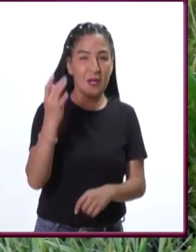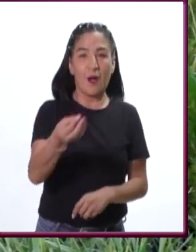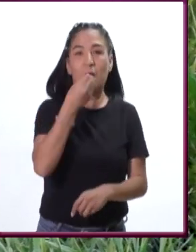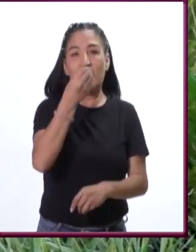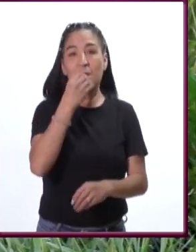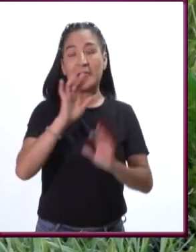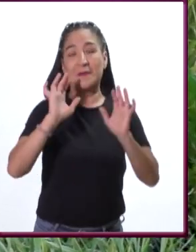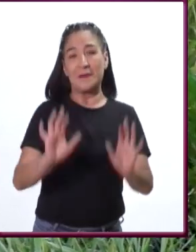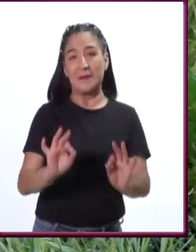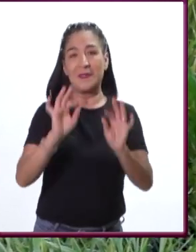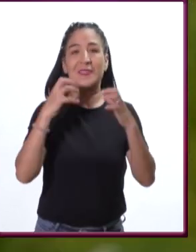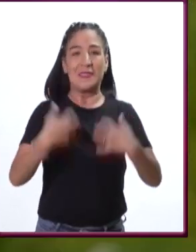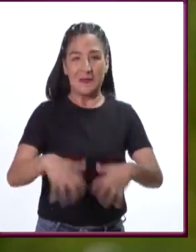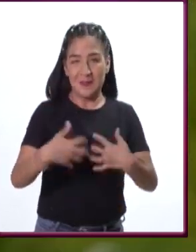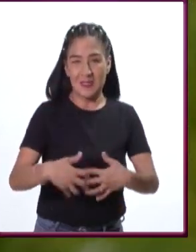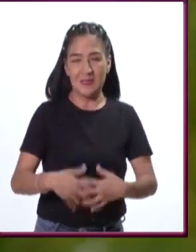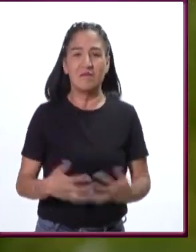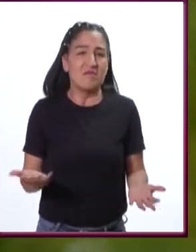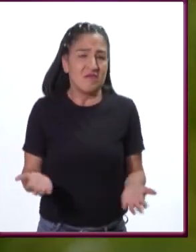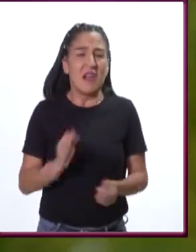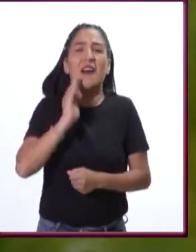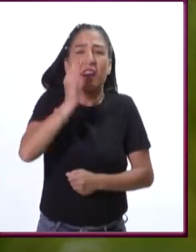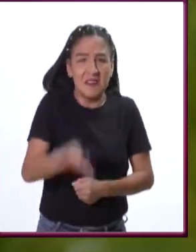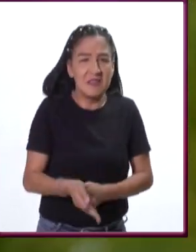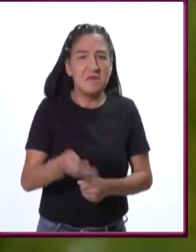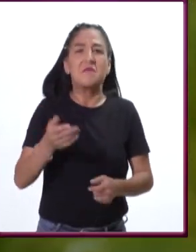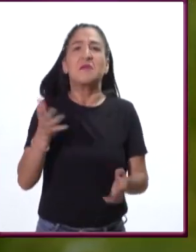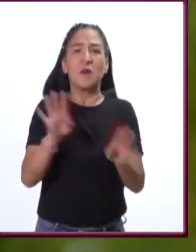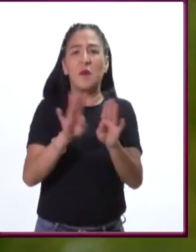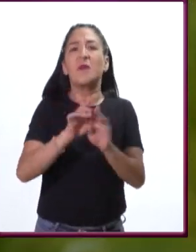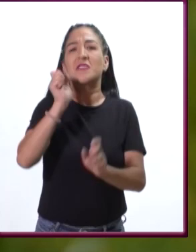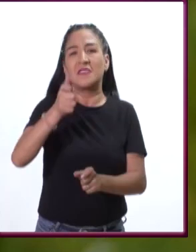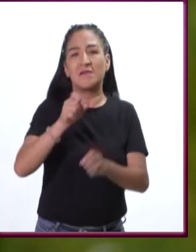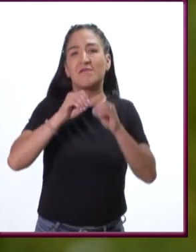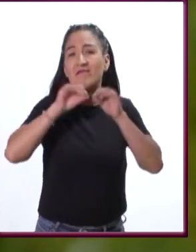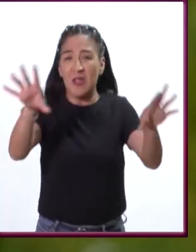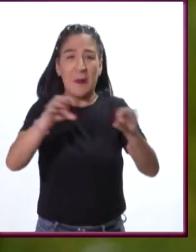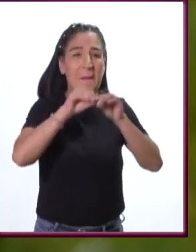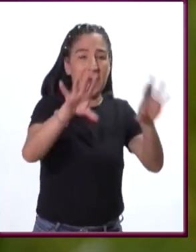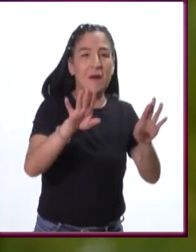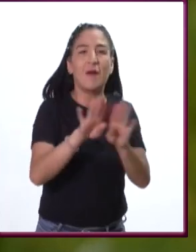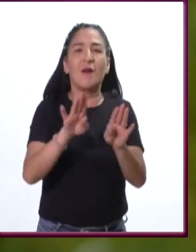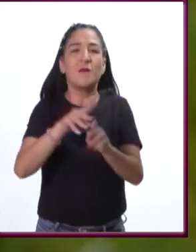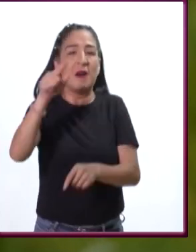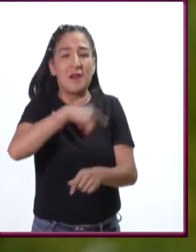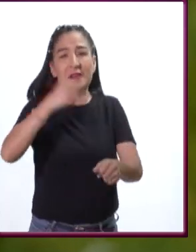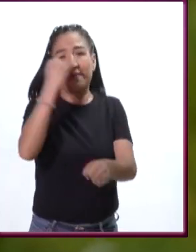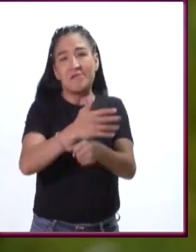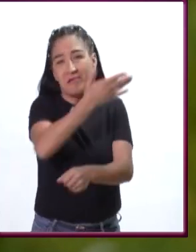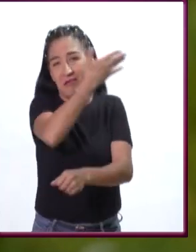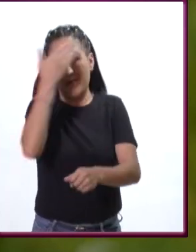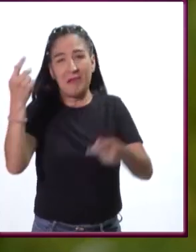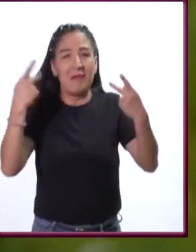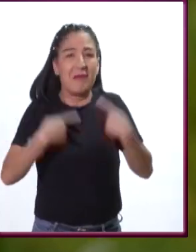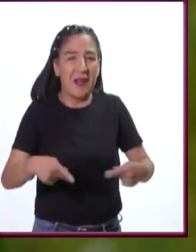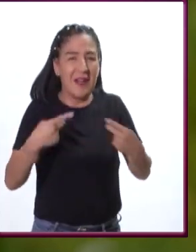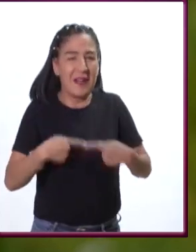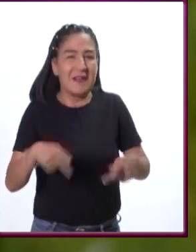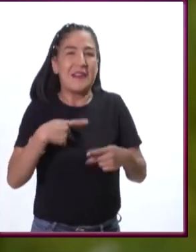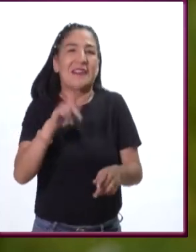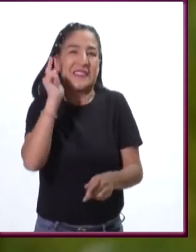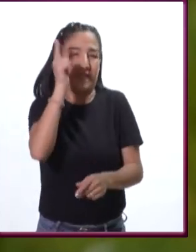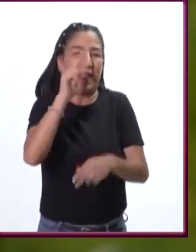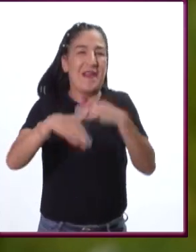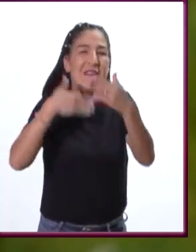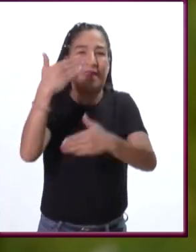industrializada. Aceptémoslo. La publicidad aprovechó la inocencia de una generación que esperaba como